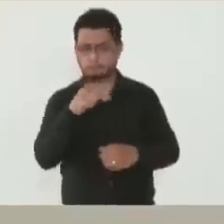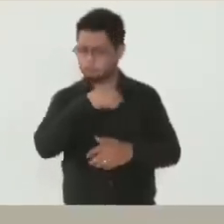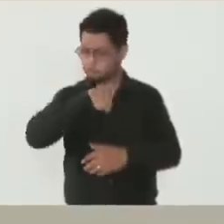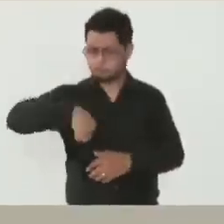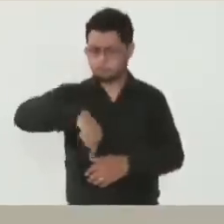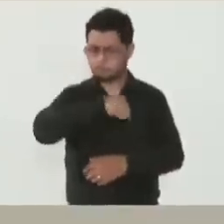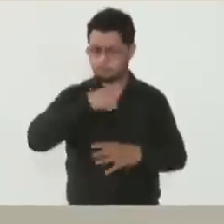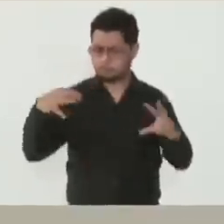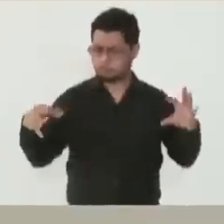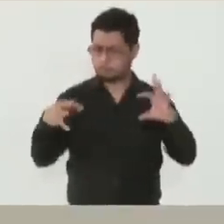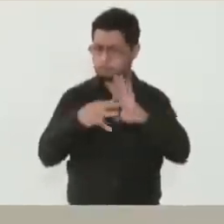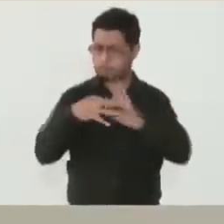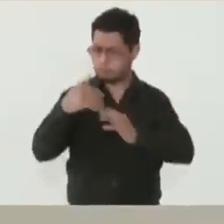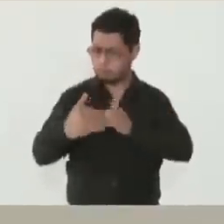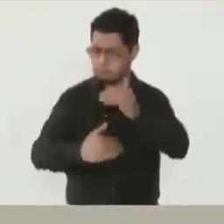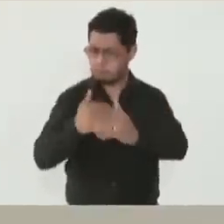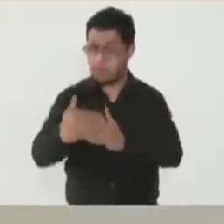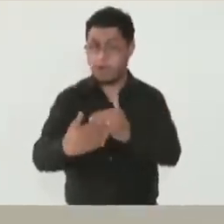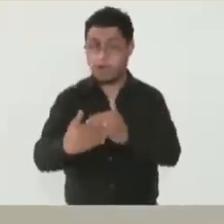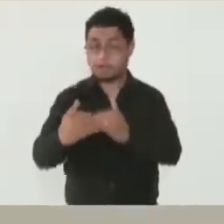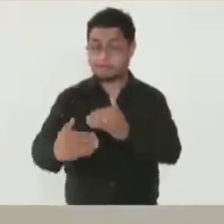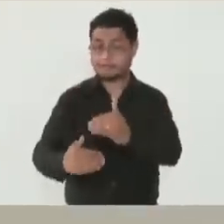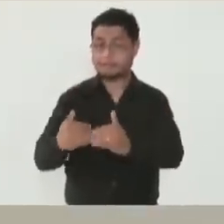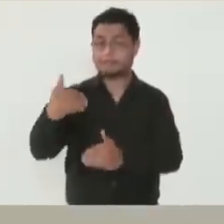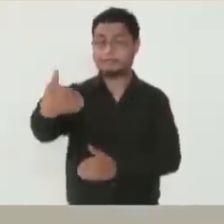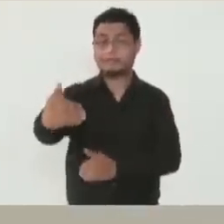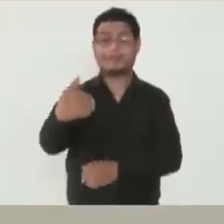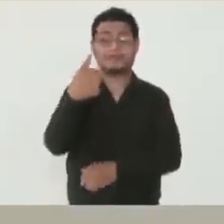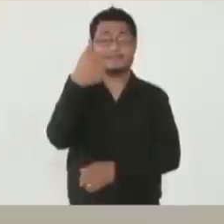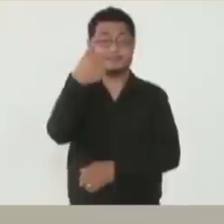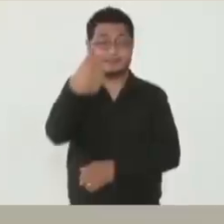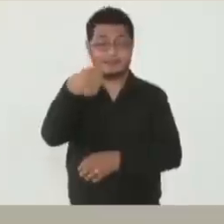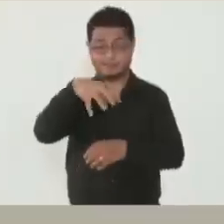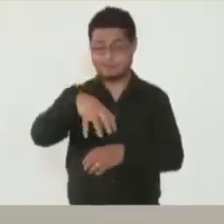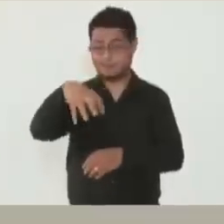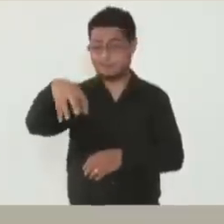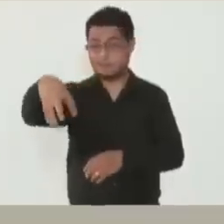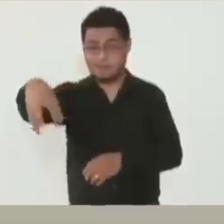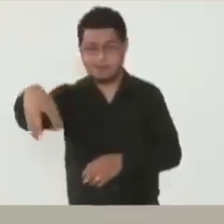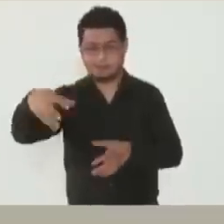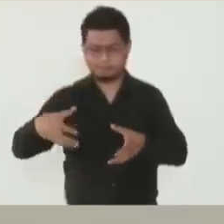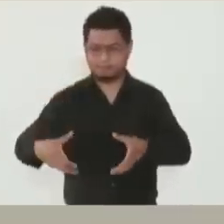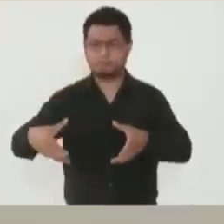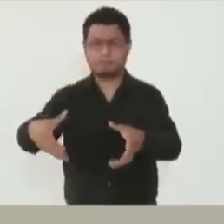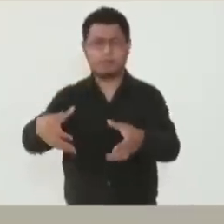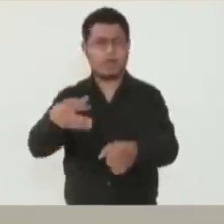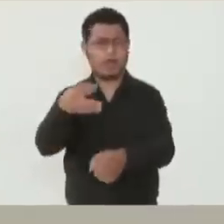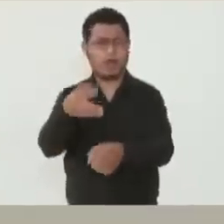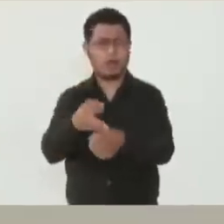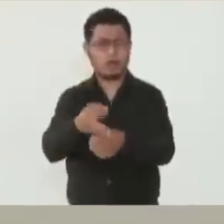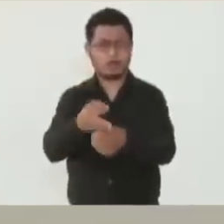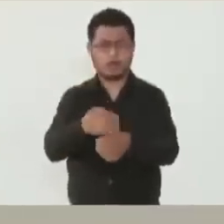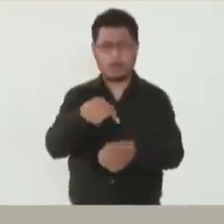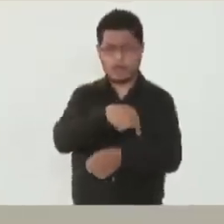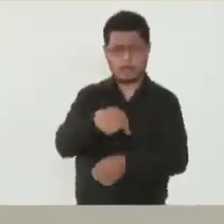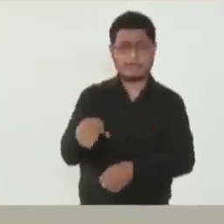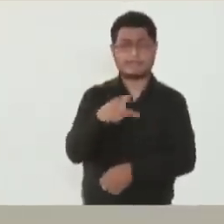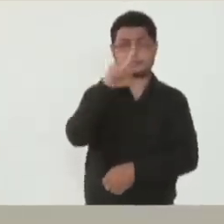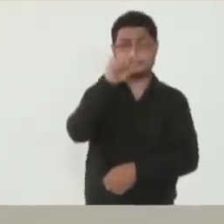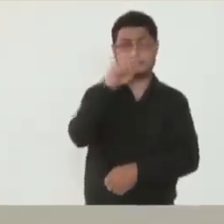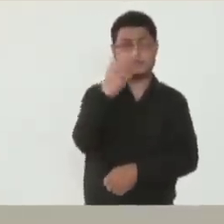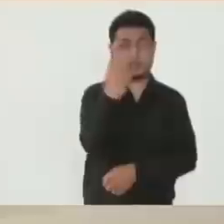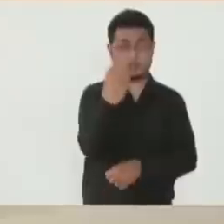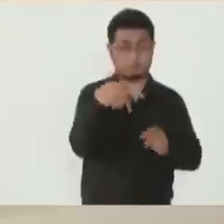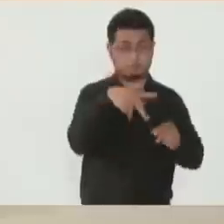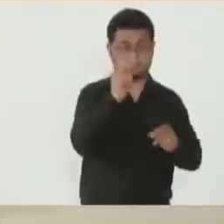en ahora seis tramos carreteros que estamos adecuando. Ahorita tenemos abiertos 72 kilómetros de